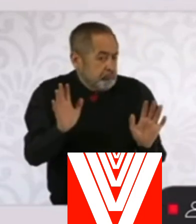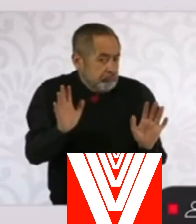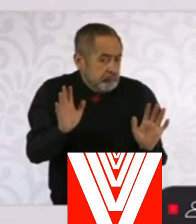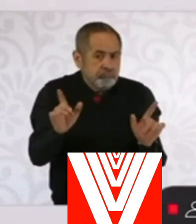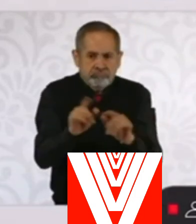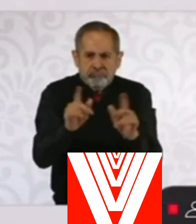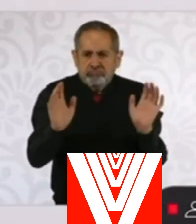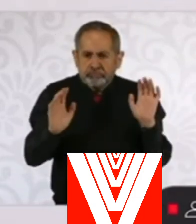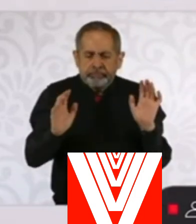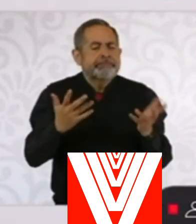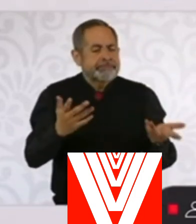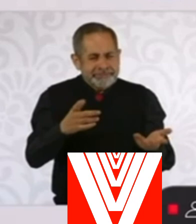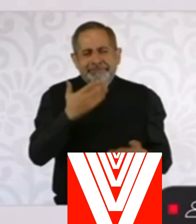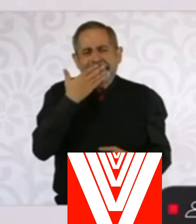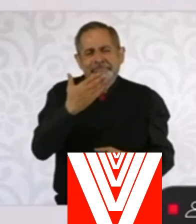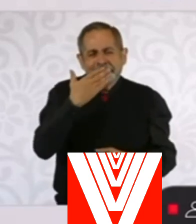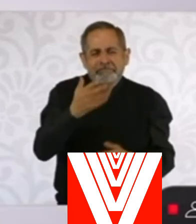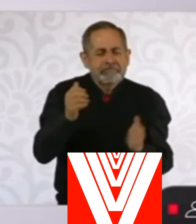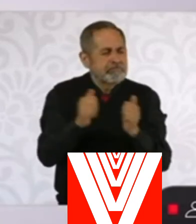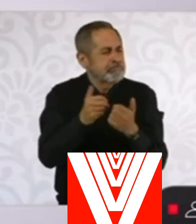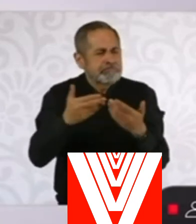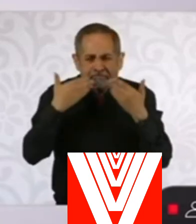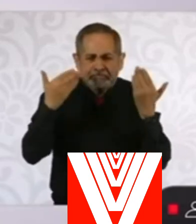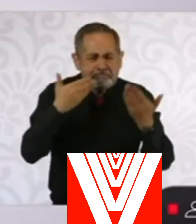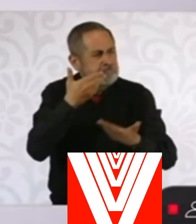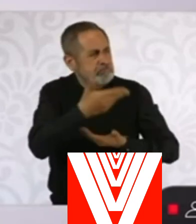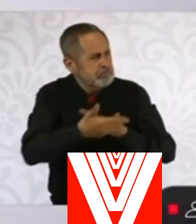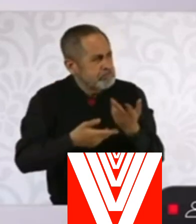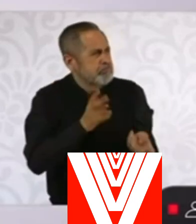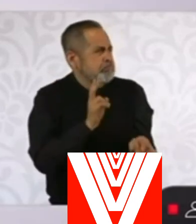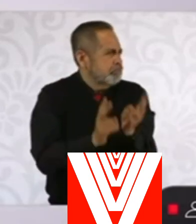Esencialmente. Fue una llamada muy, muy cordial, la verdad.